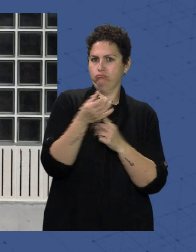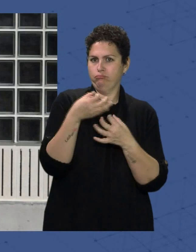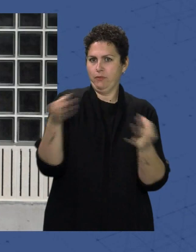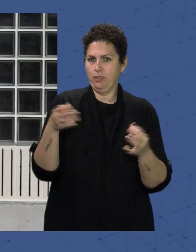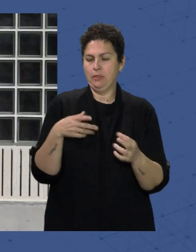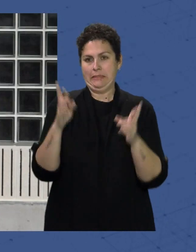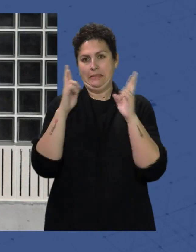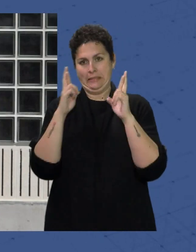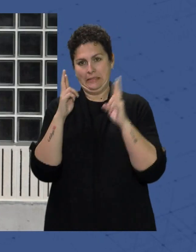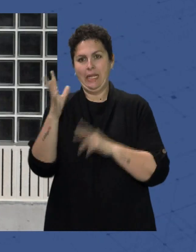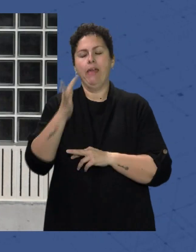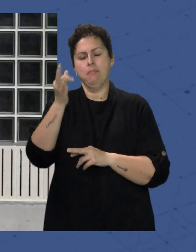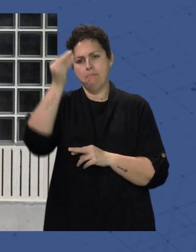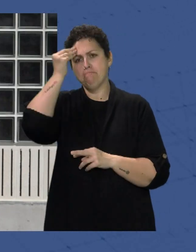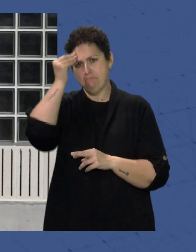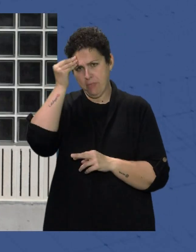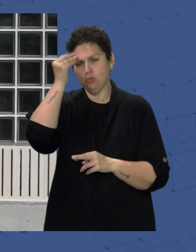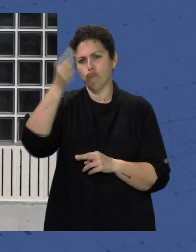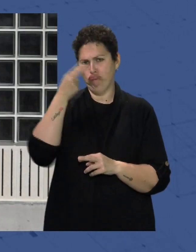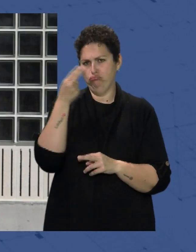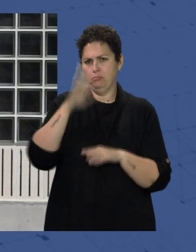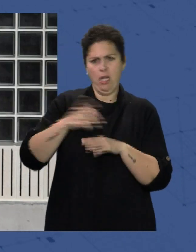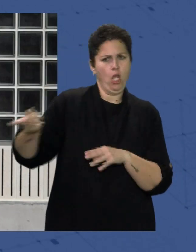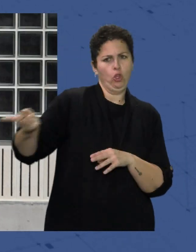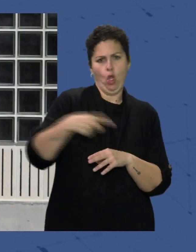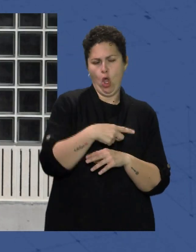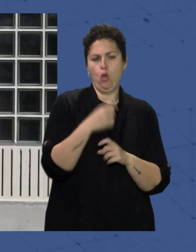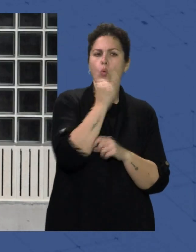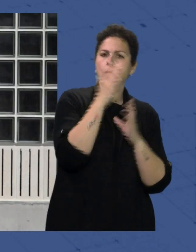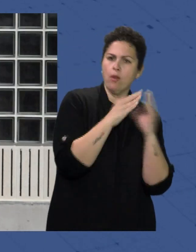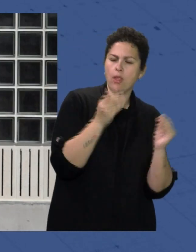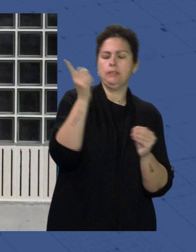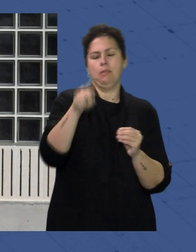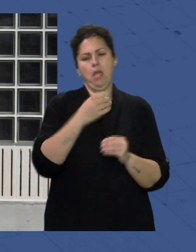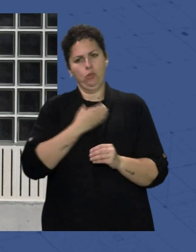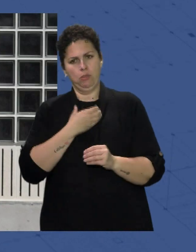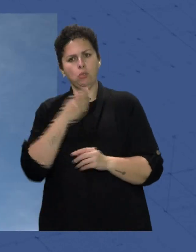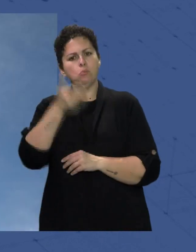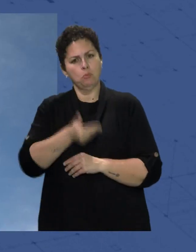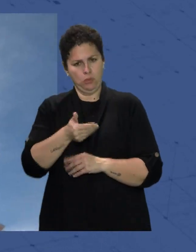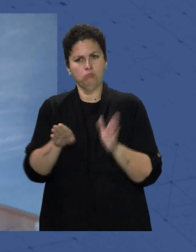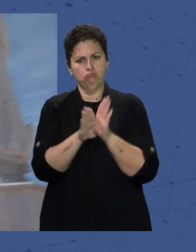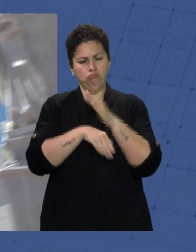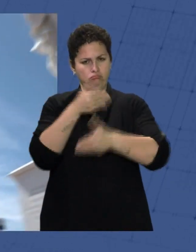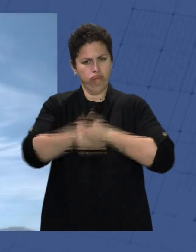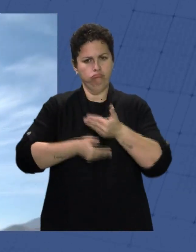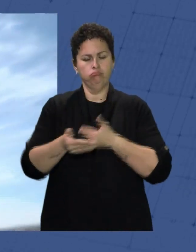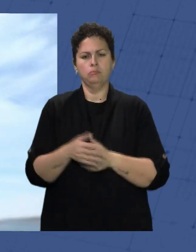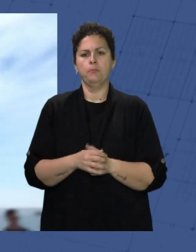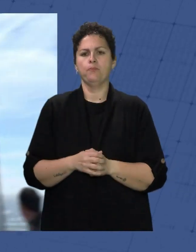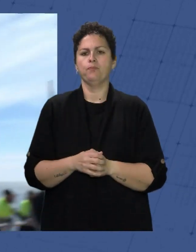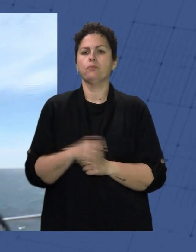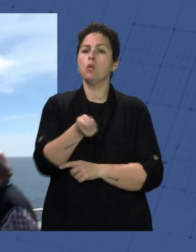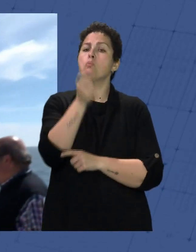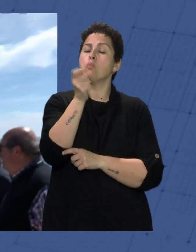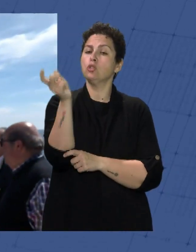Y además pienso Que es interesante Para todos Tanto para la Junta de Andalucía Como para el Ayuntamiento Que siga siendo así El puerto de Garrucha Destaca